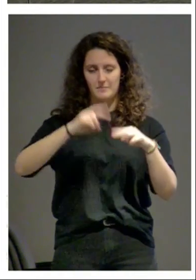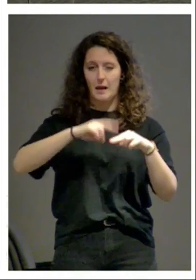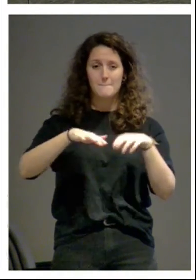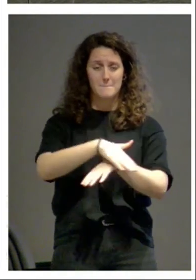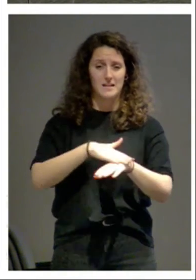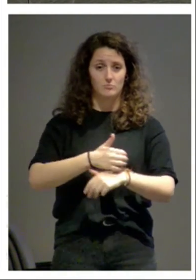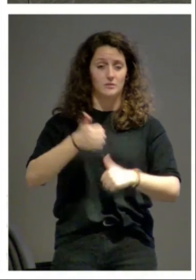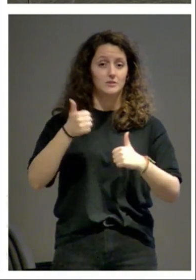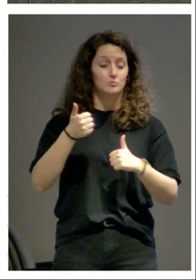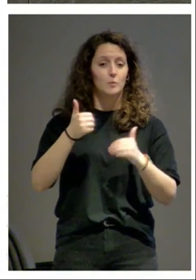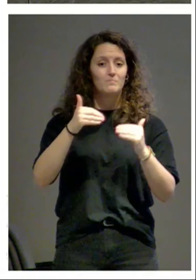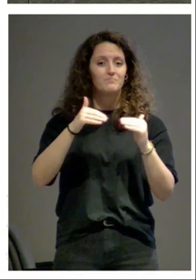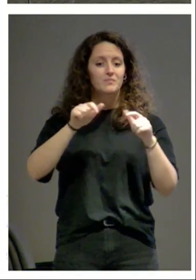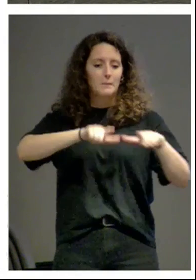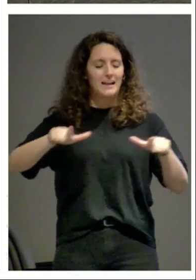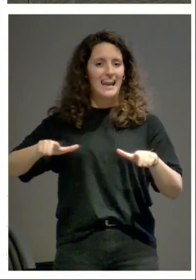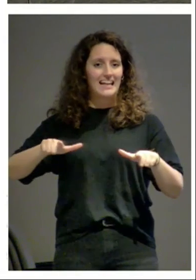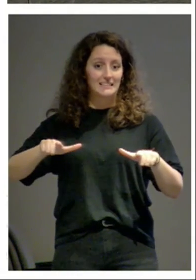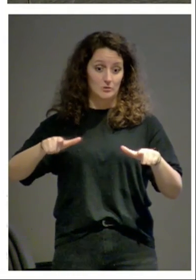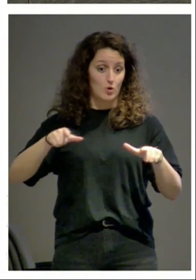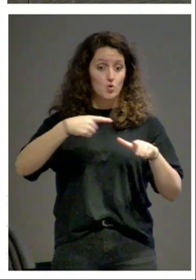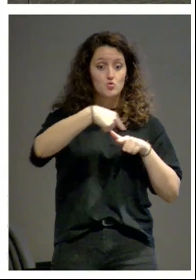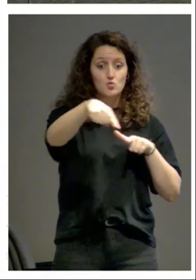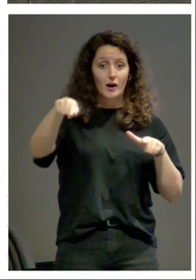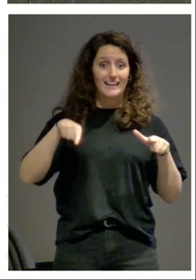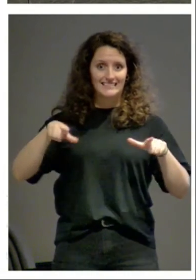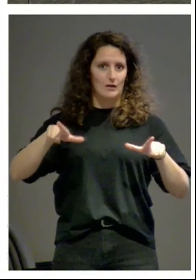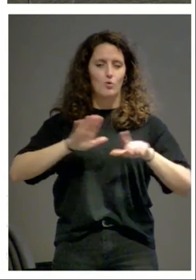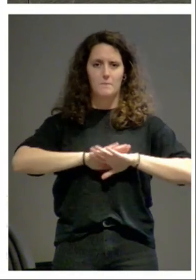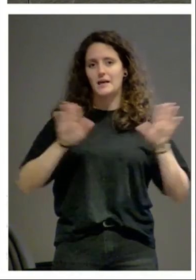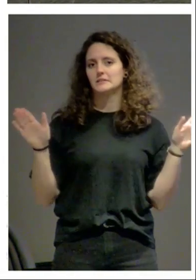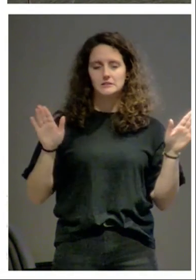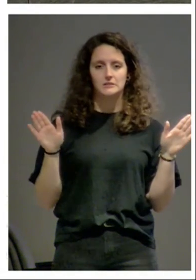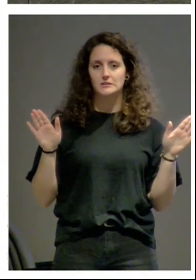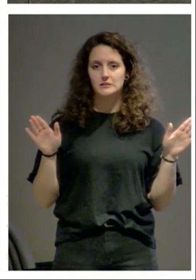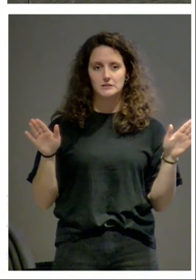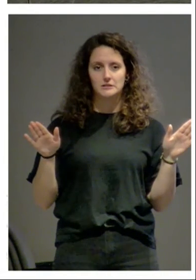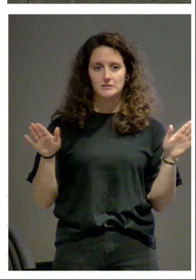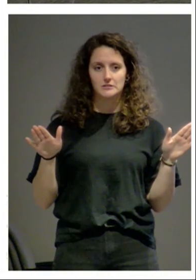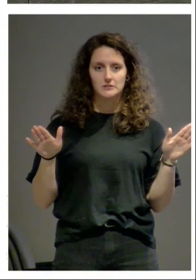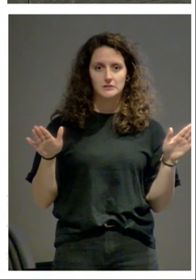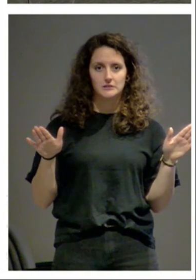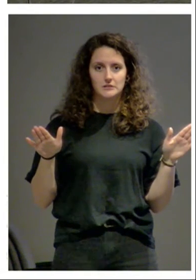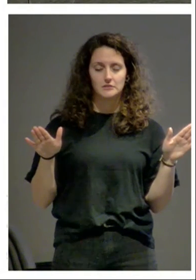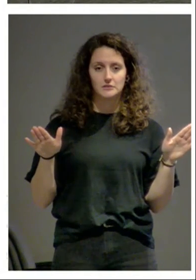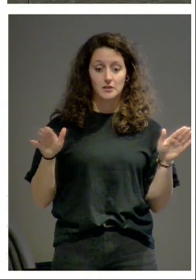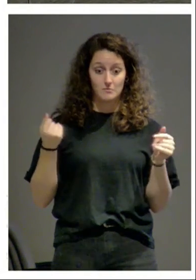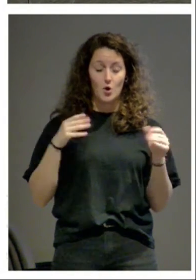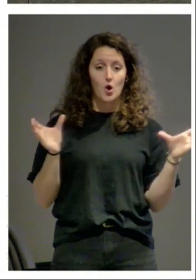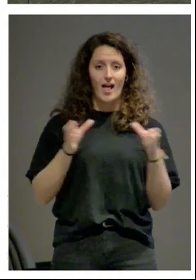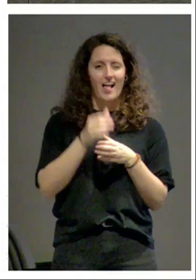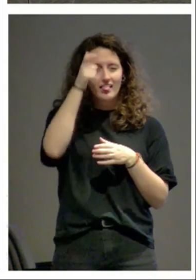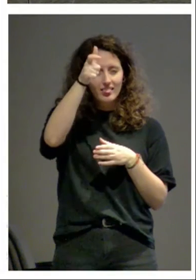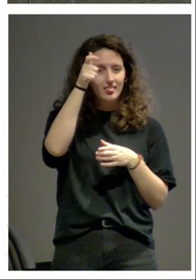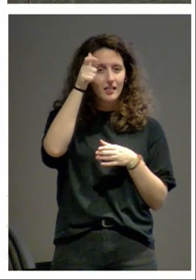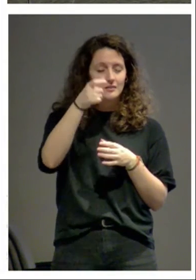plantas que son un rectángulo y nada más plantas de aldeas que a lo